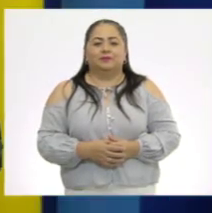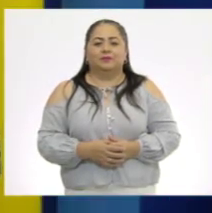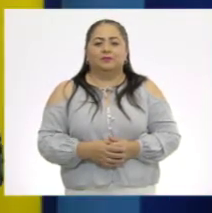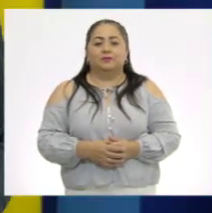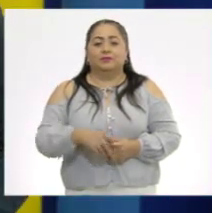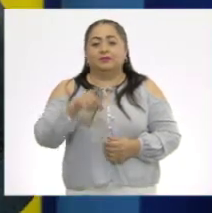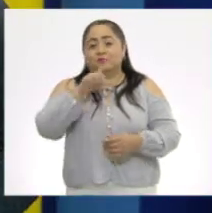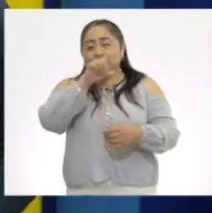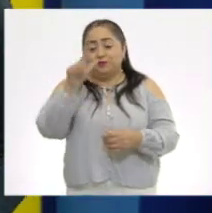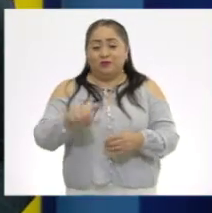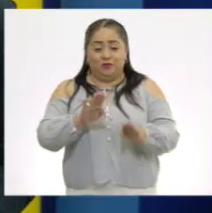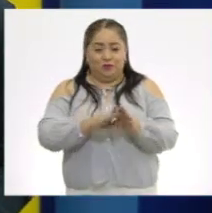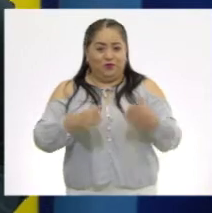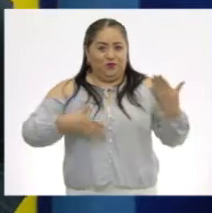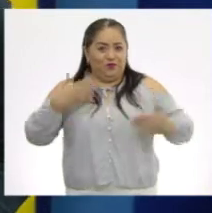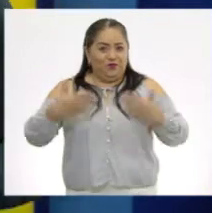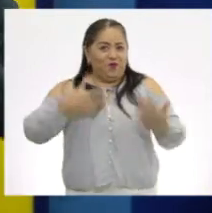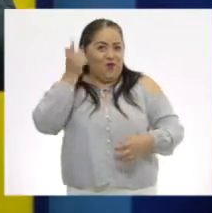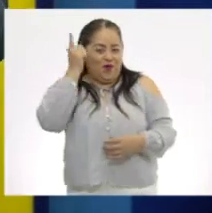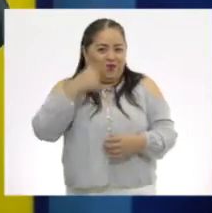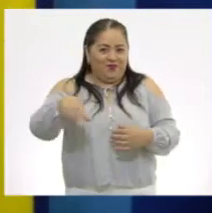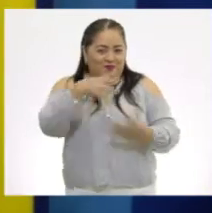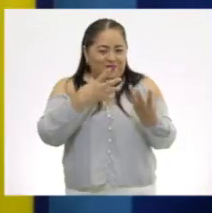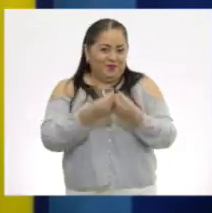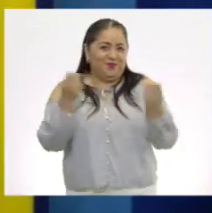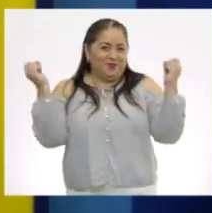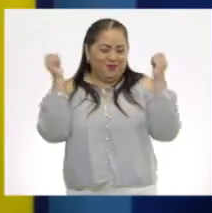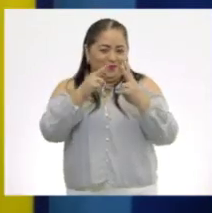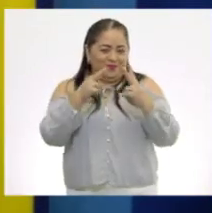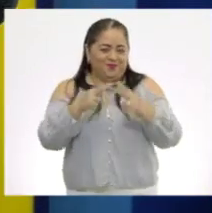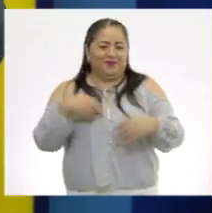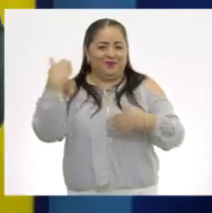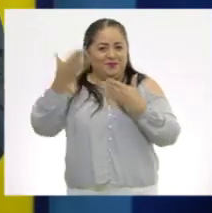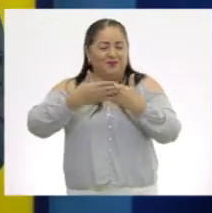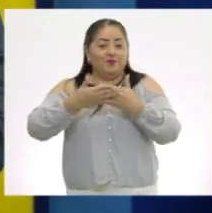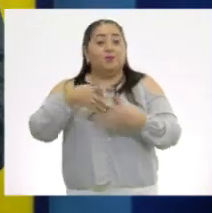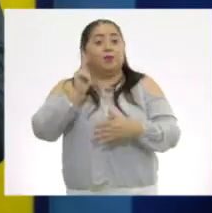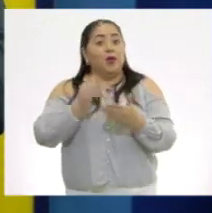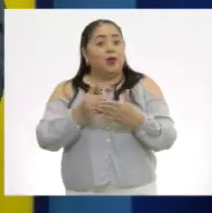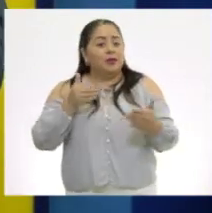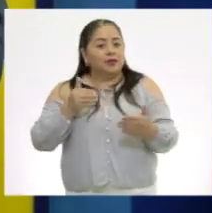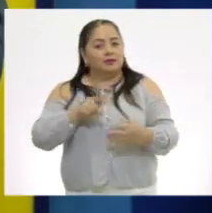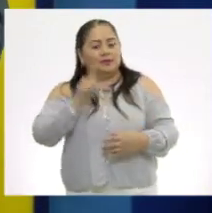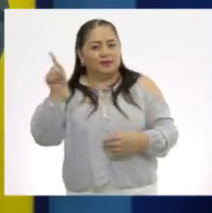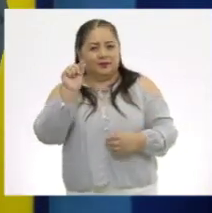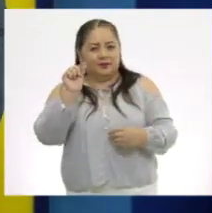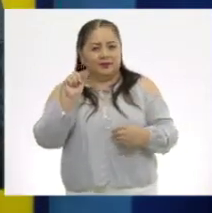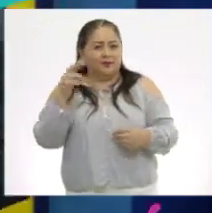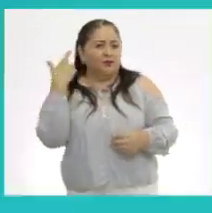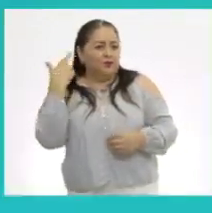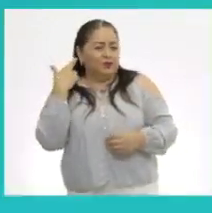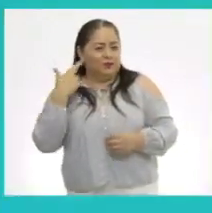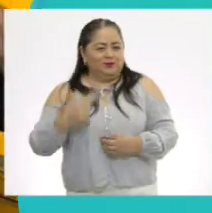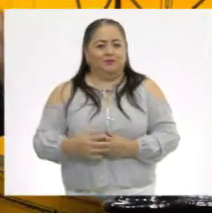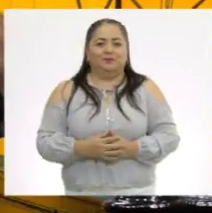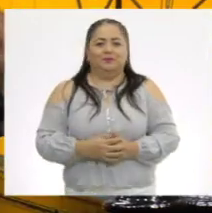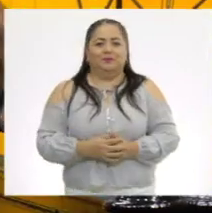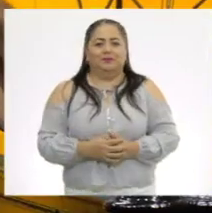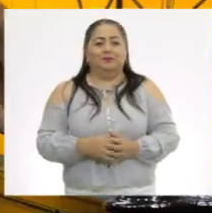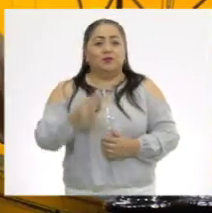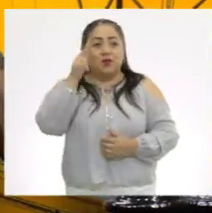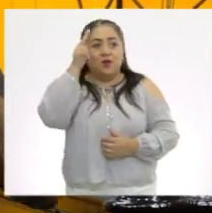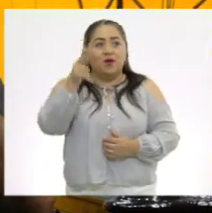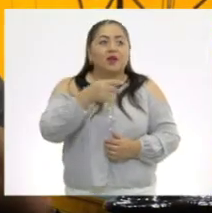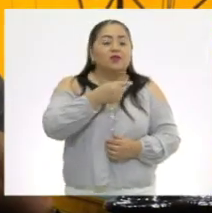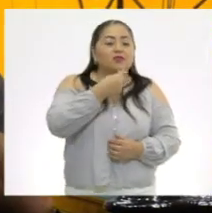Espero que lo hayan disfrutado tanto como nosotros. Nos vemos y hasta la próxima. Pero antes, vamos a una cápsula musical. Hola,